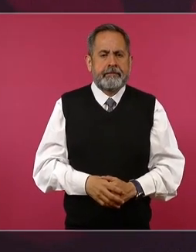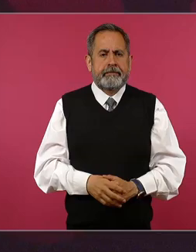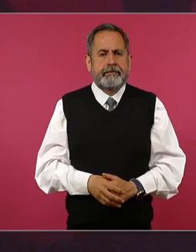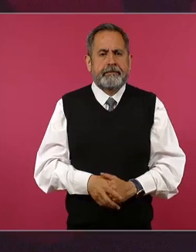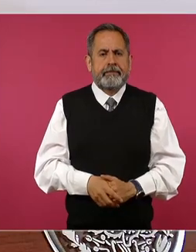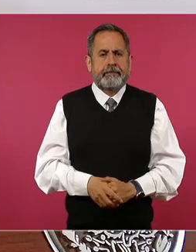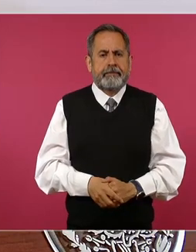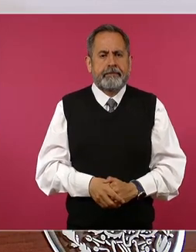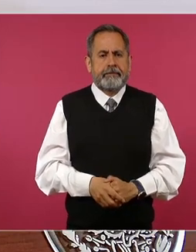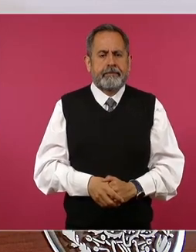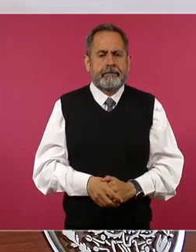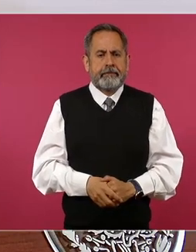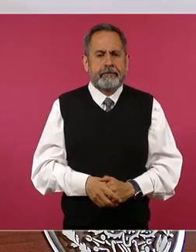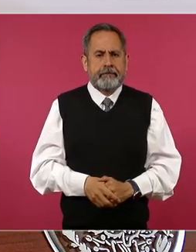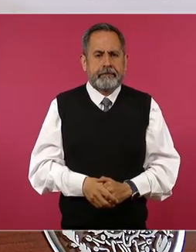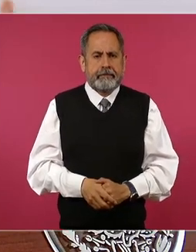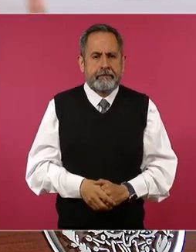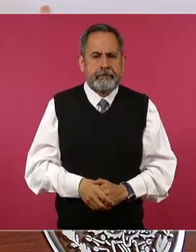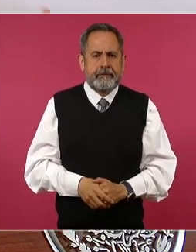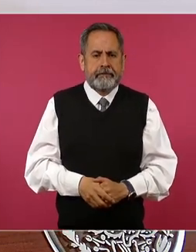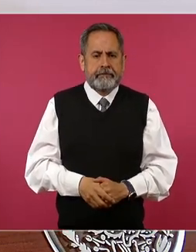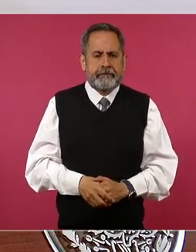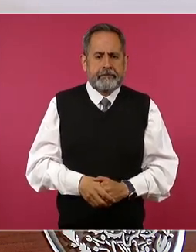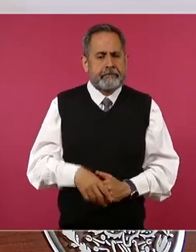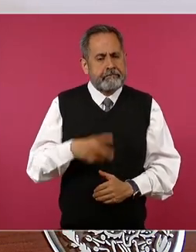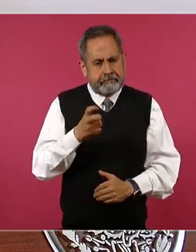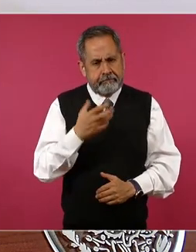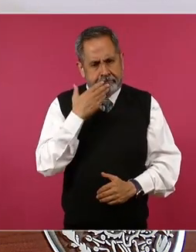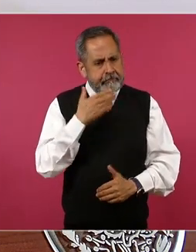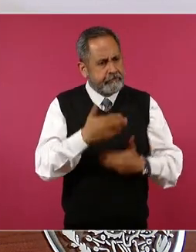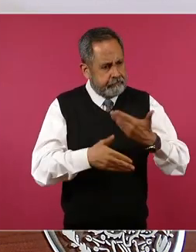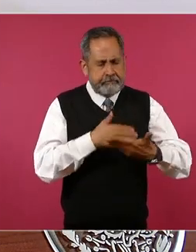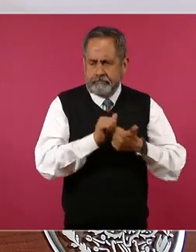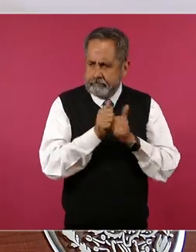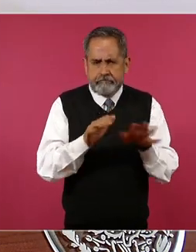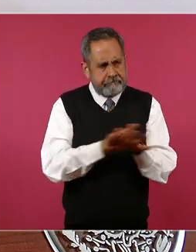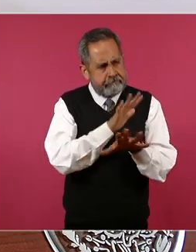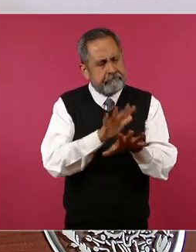Y esto es una renovación.